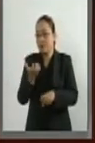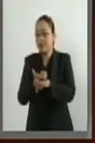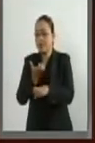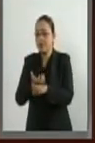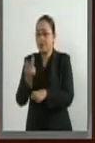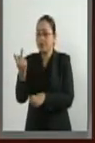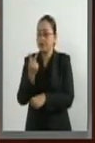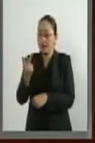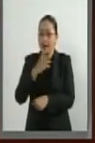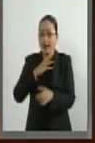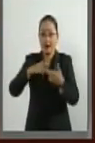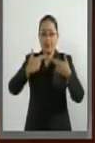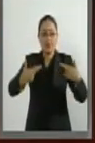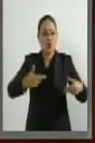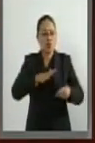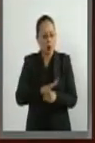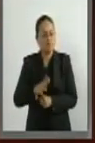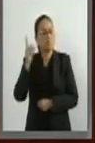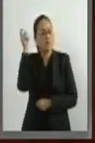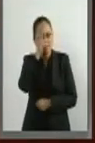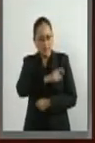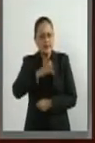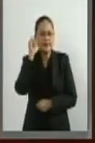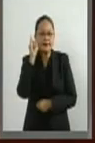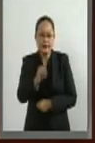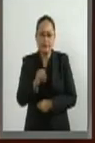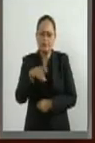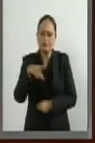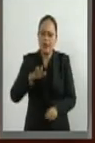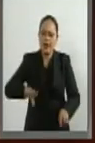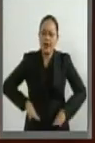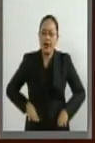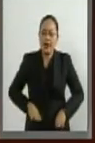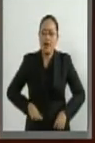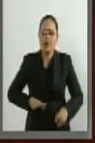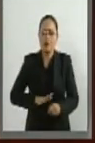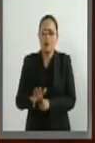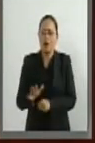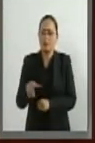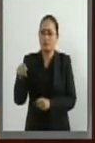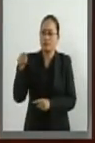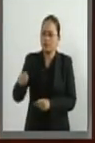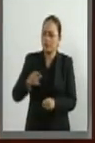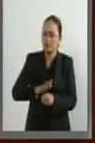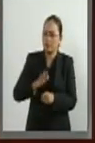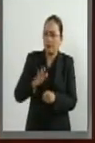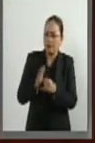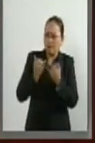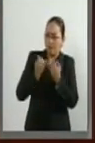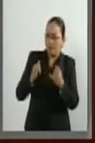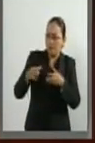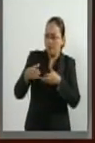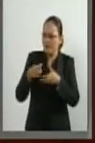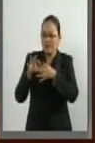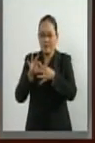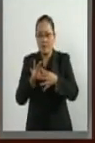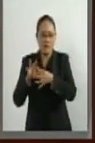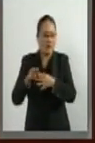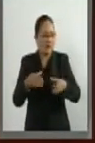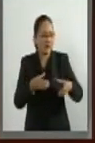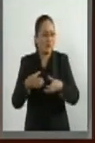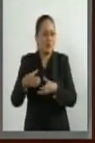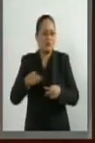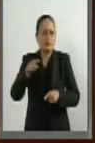siempre una relación compleja y la ha caracterizado una gran interdependencia. Hay grandes temas